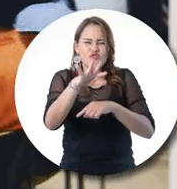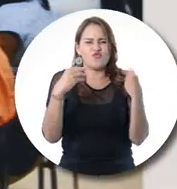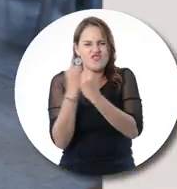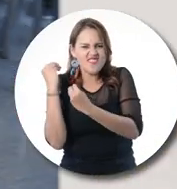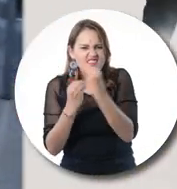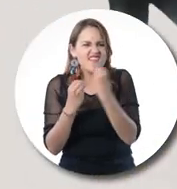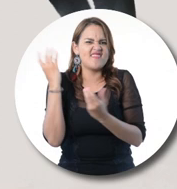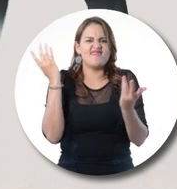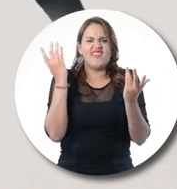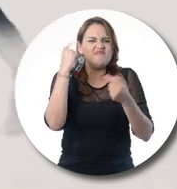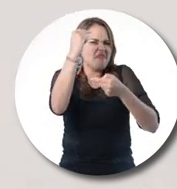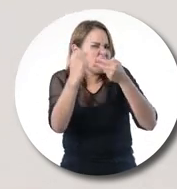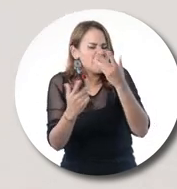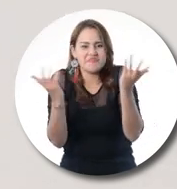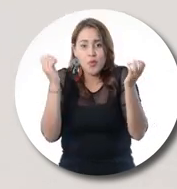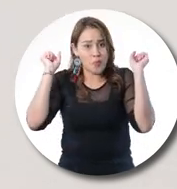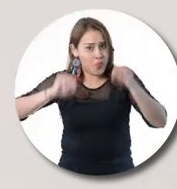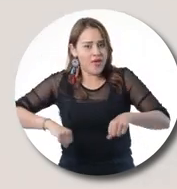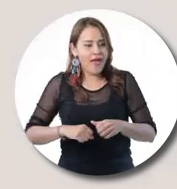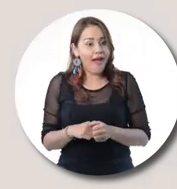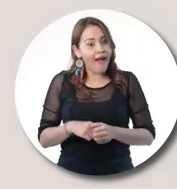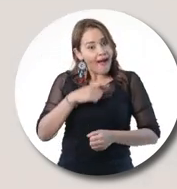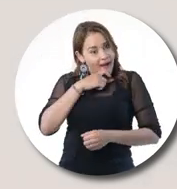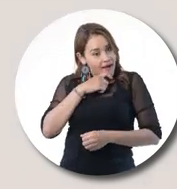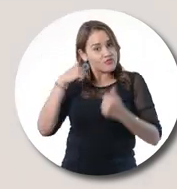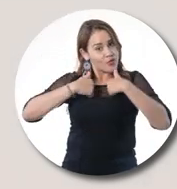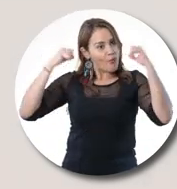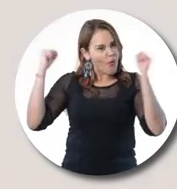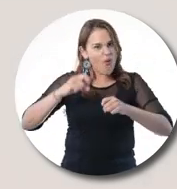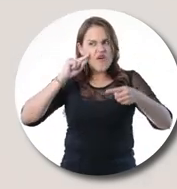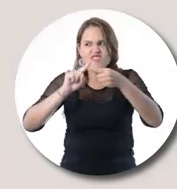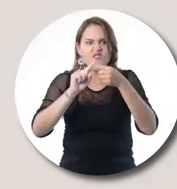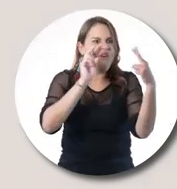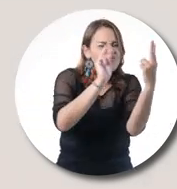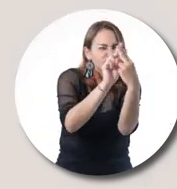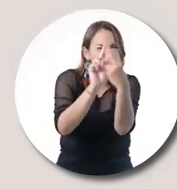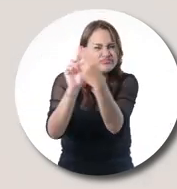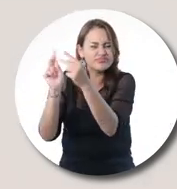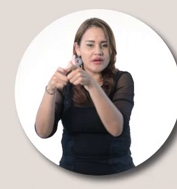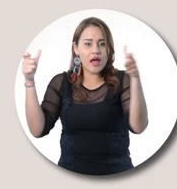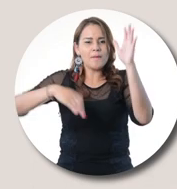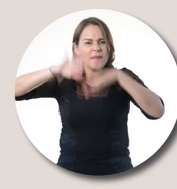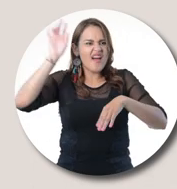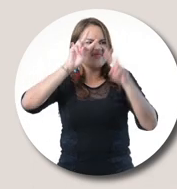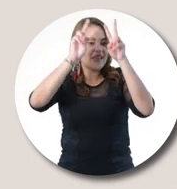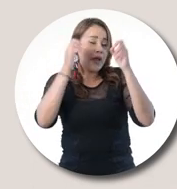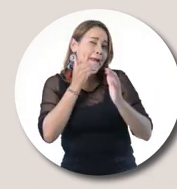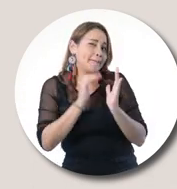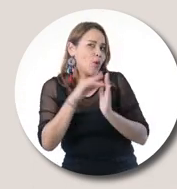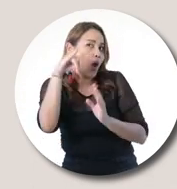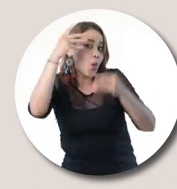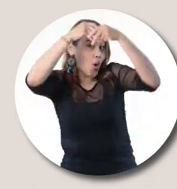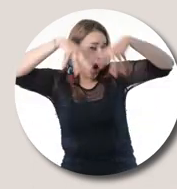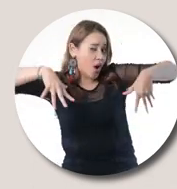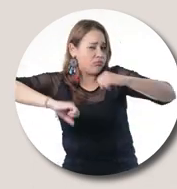exactas, físicas y naturales, entre otros Ah, con estos eventos podré conocer muchas más personas de la U Tal vez uno que sepa de